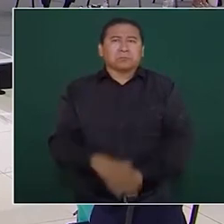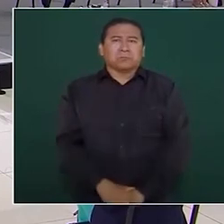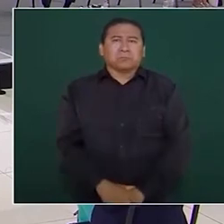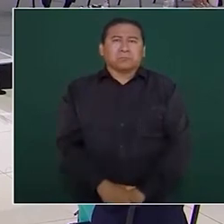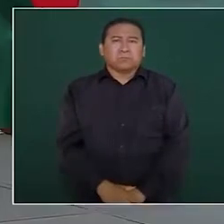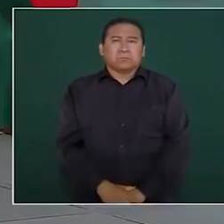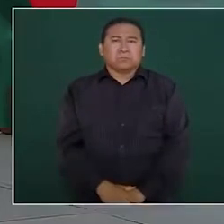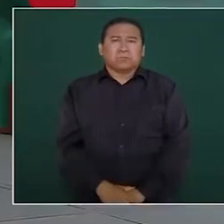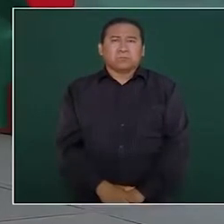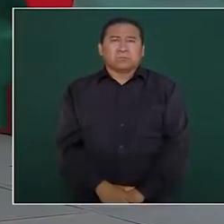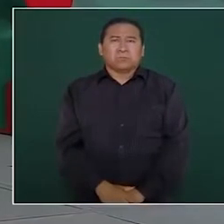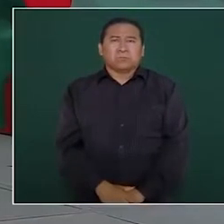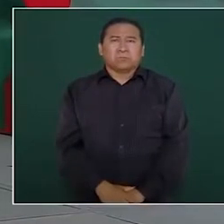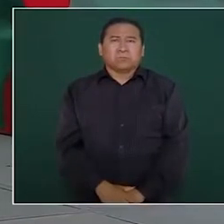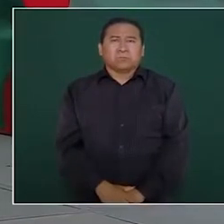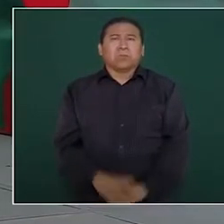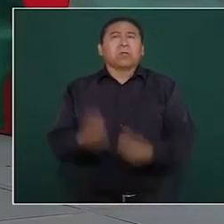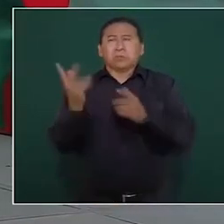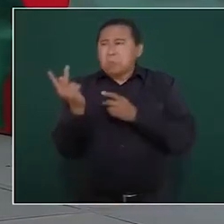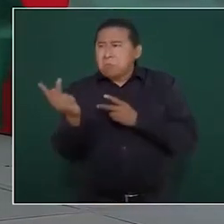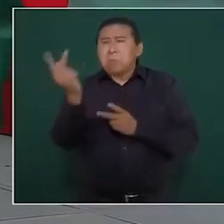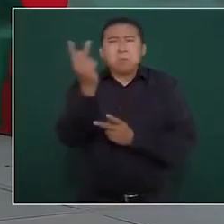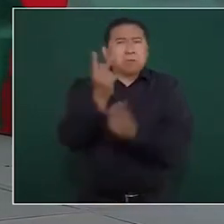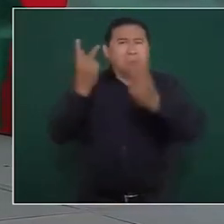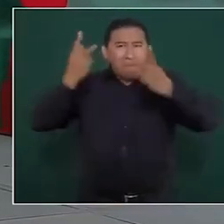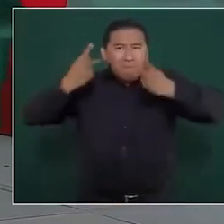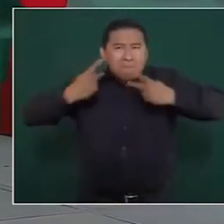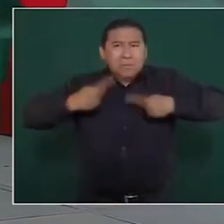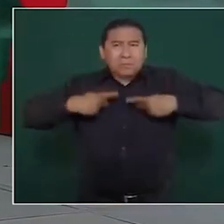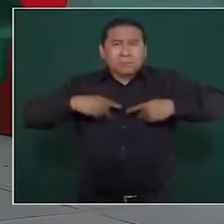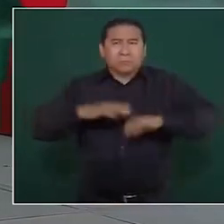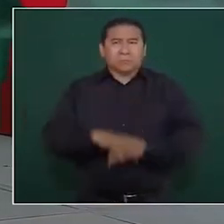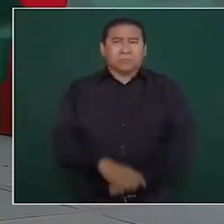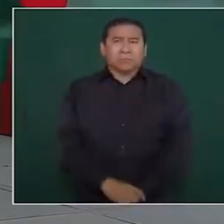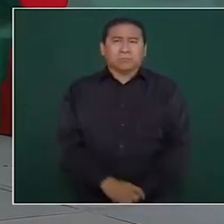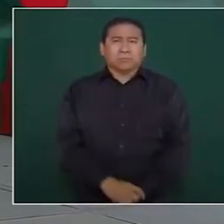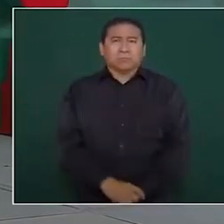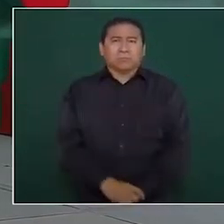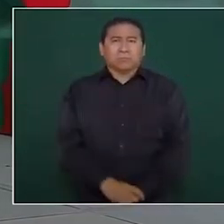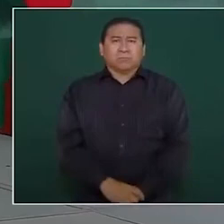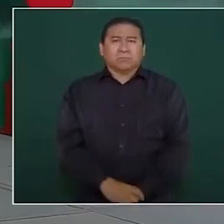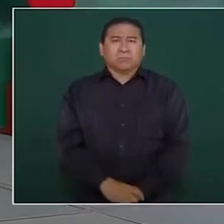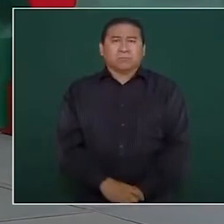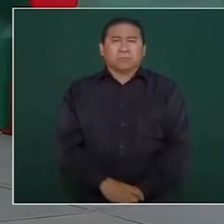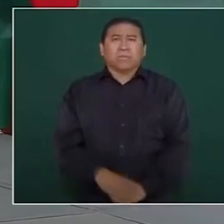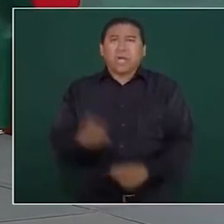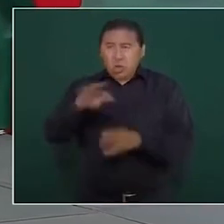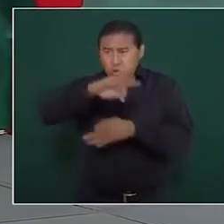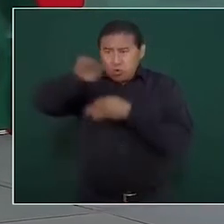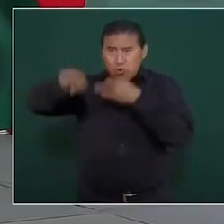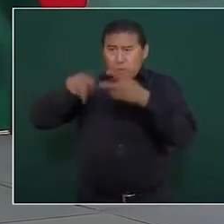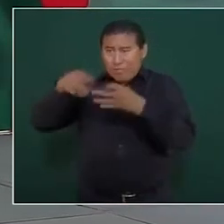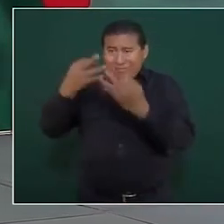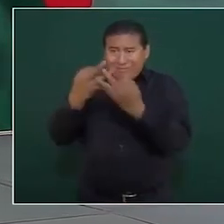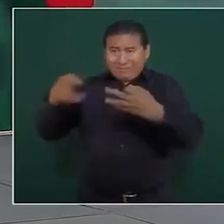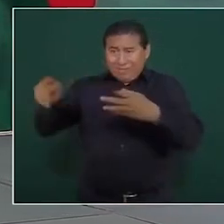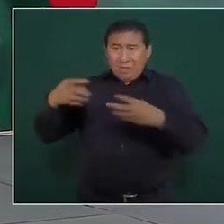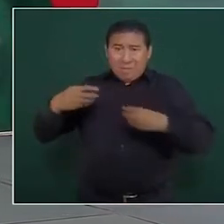y se les ha preguntado a la gente a los campesinos